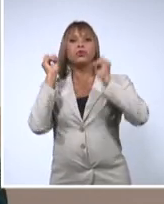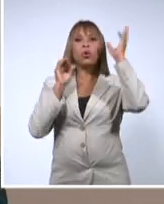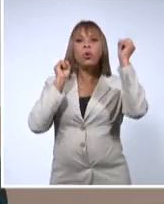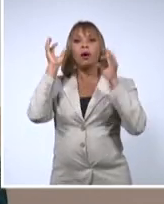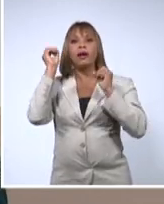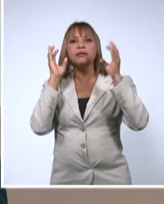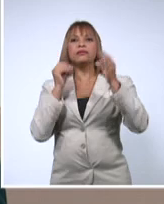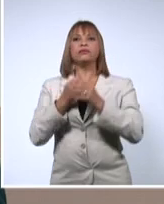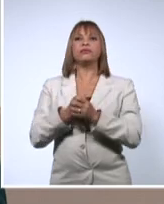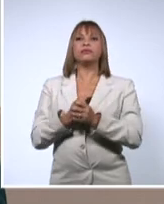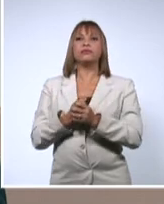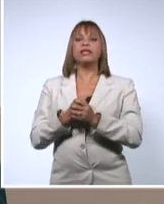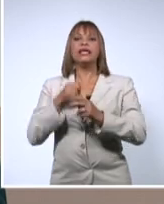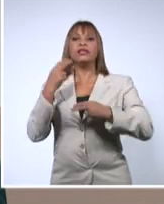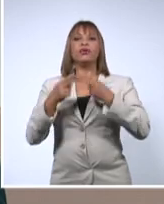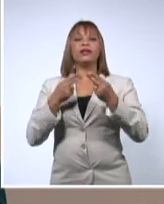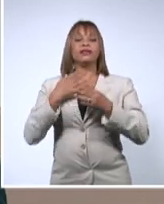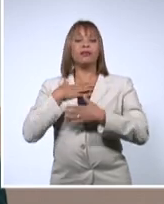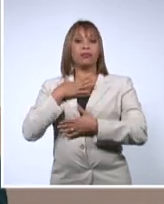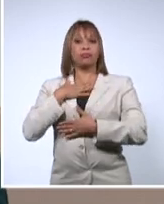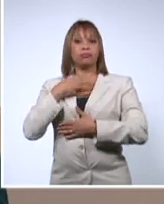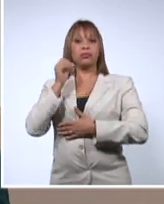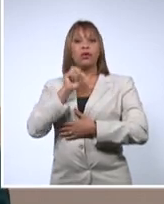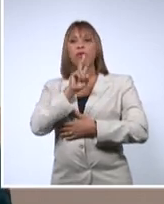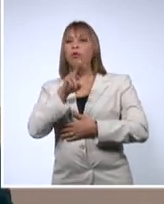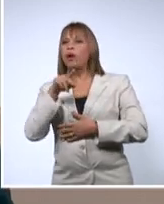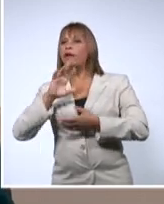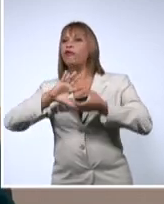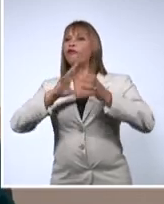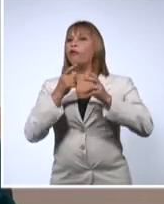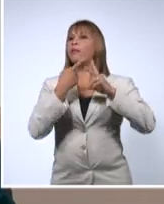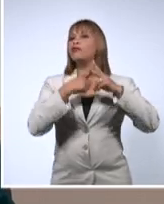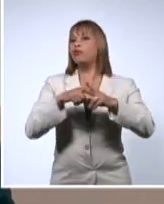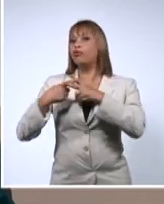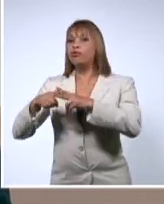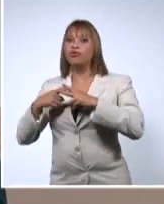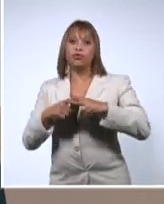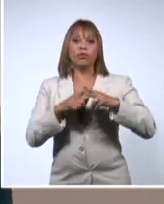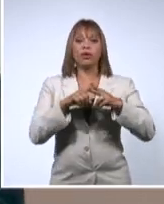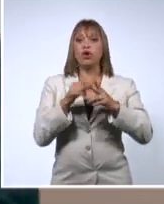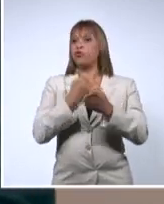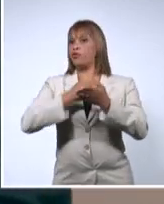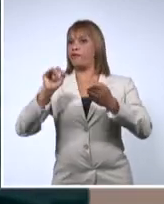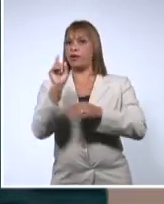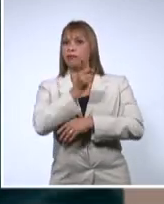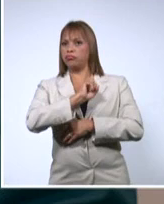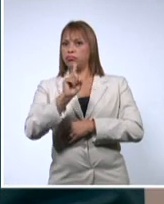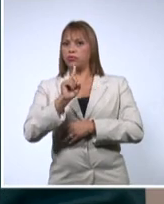si no actuamos permanentemente en la búsqueda de soluciones y no de justificaciones